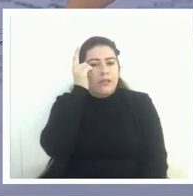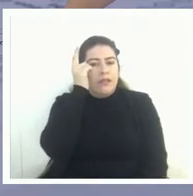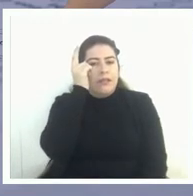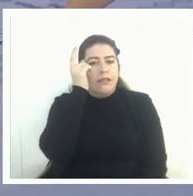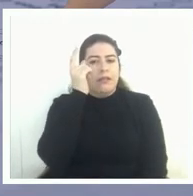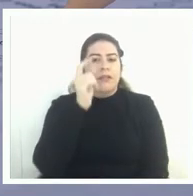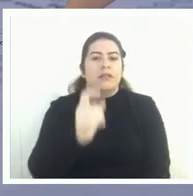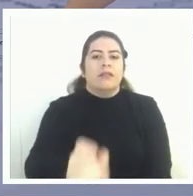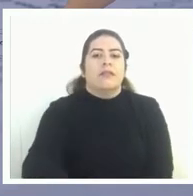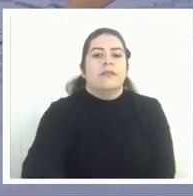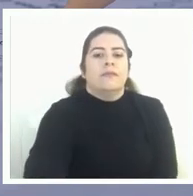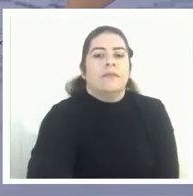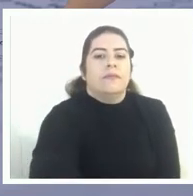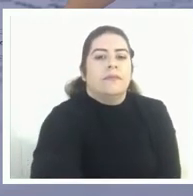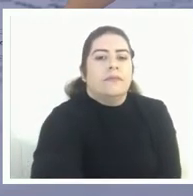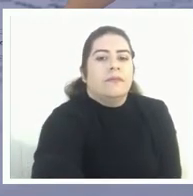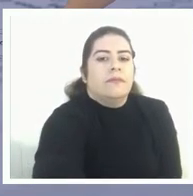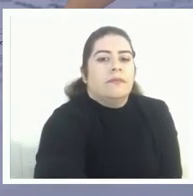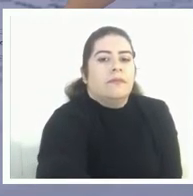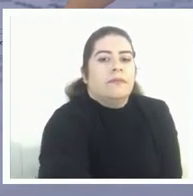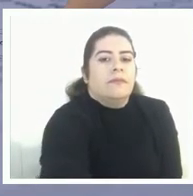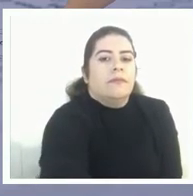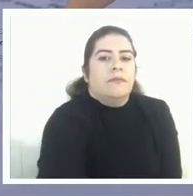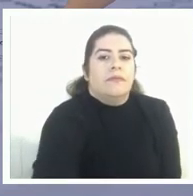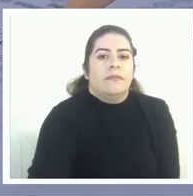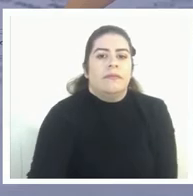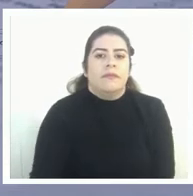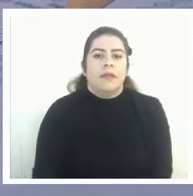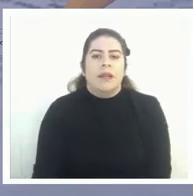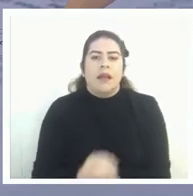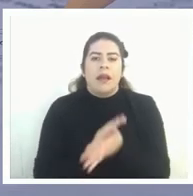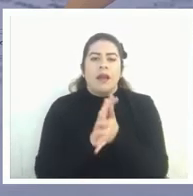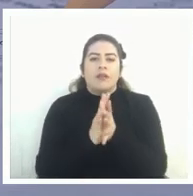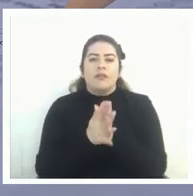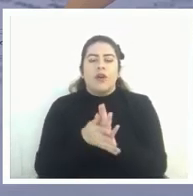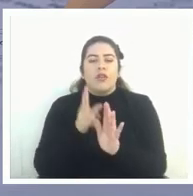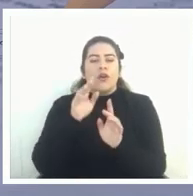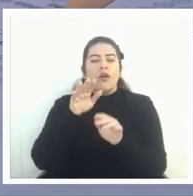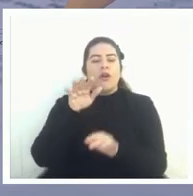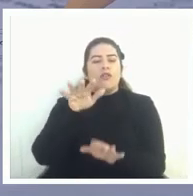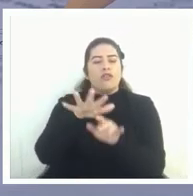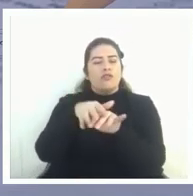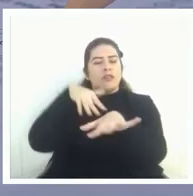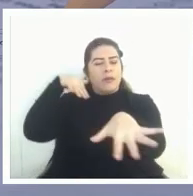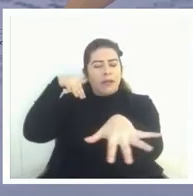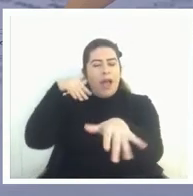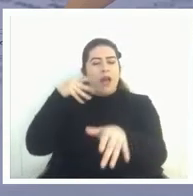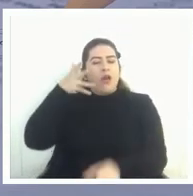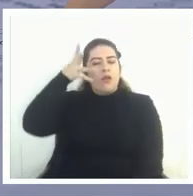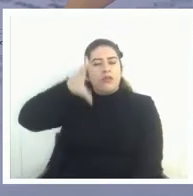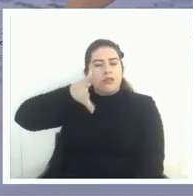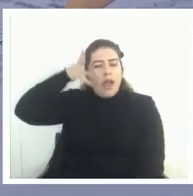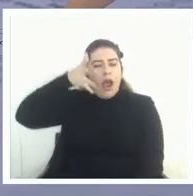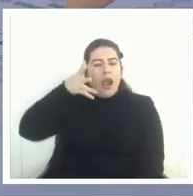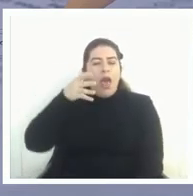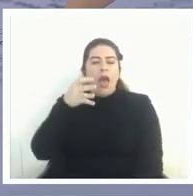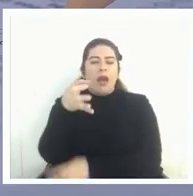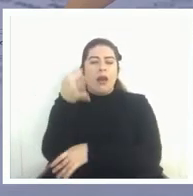prácticamente en todas los seminarios las charlas las reuniones